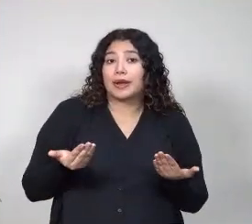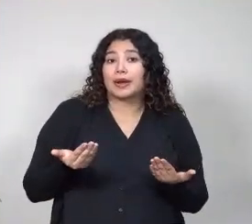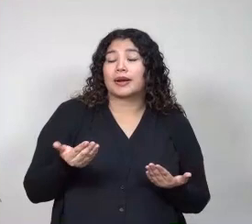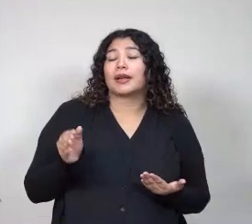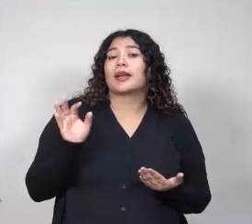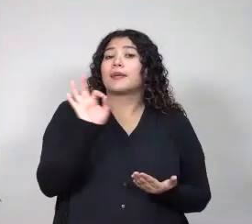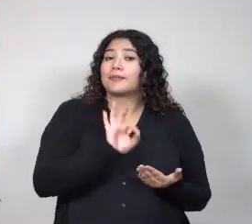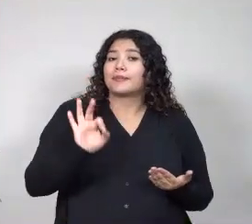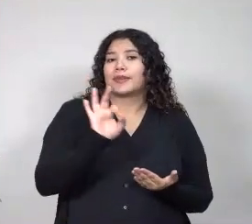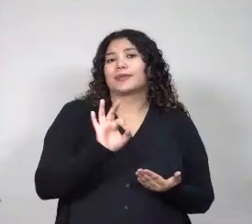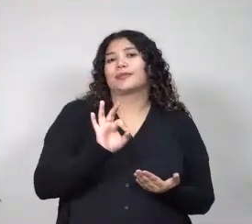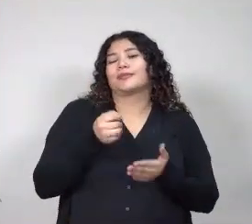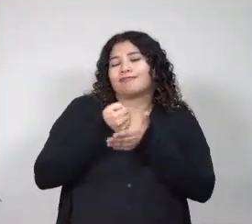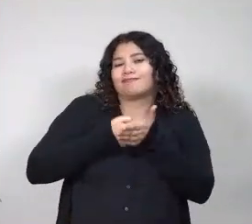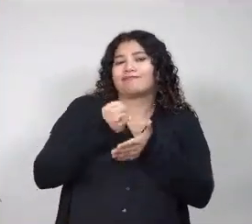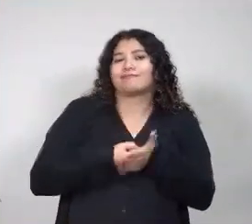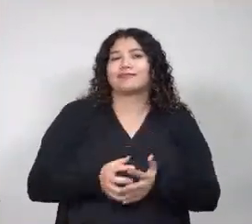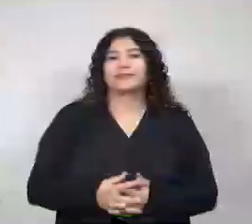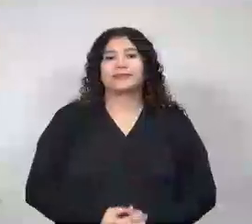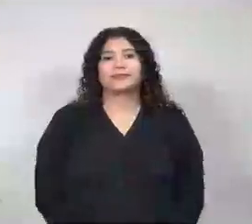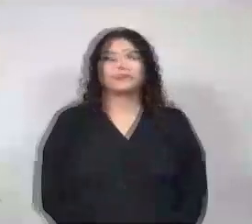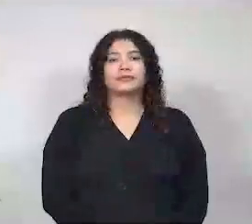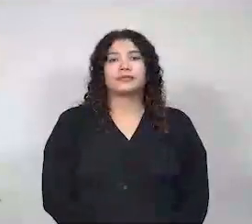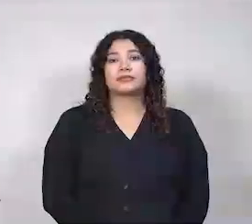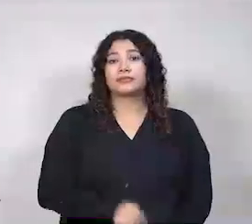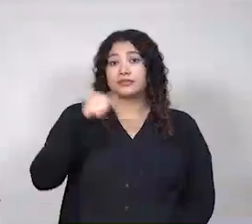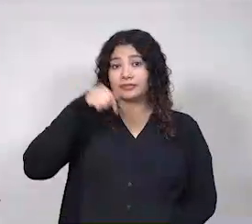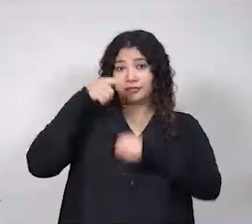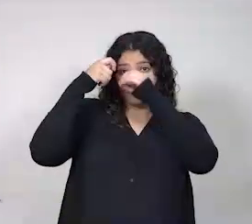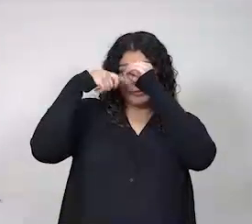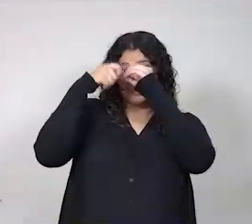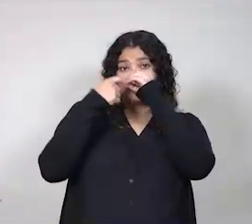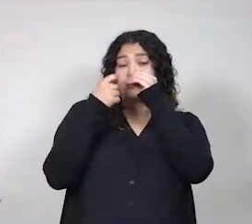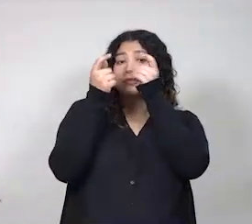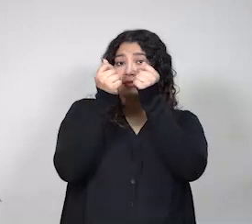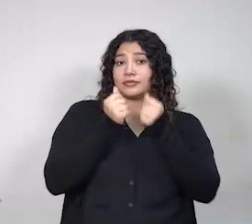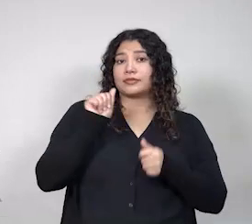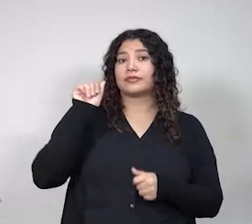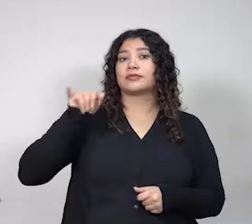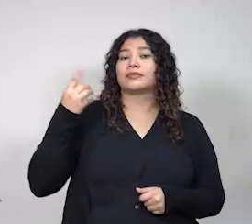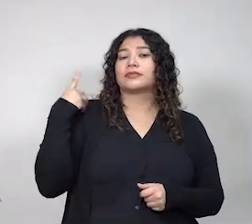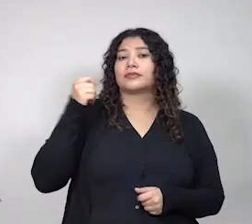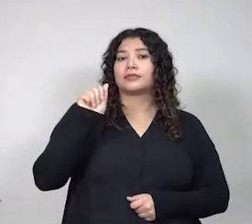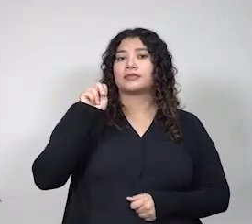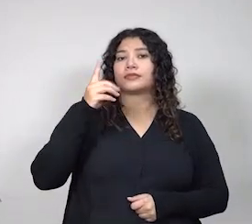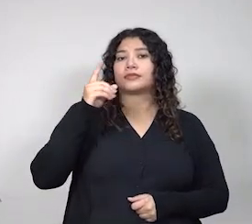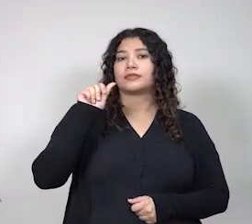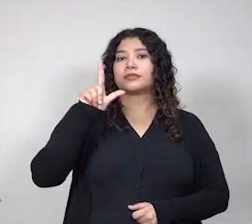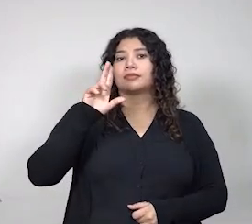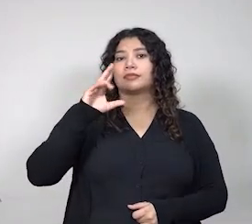esfuerzos en estas iniciativas que se están ejecutando. La pantalla se funda a blanco. Esta campaña es financiada por la Junta de Andalucía de